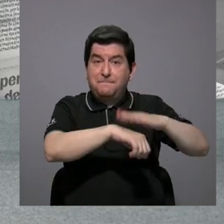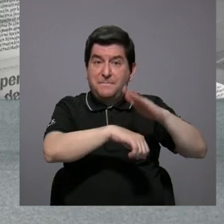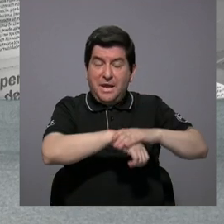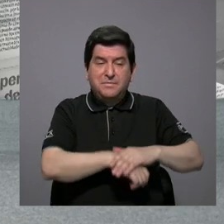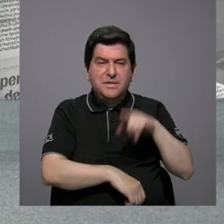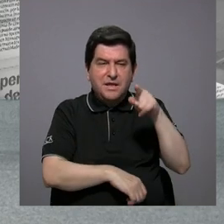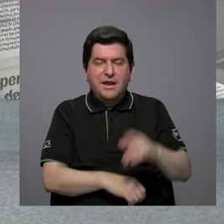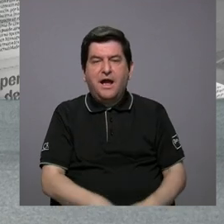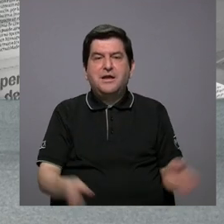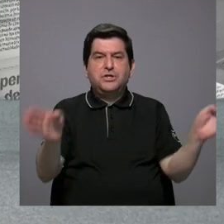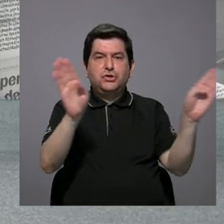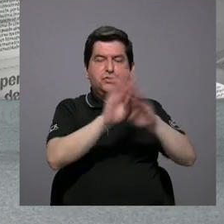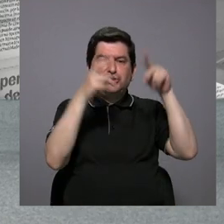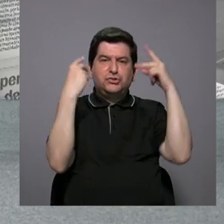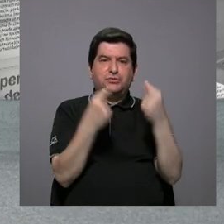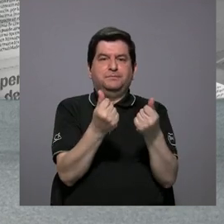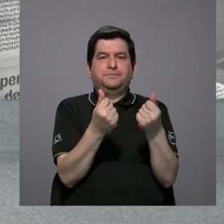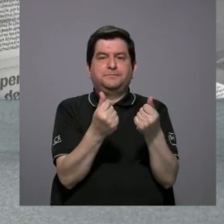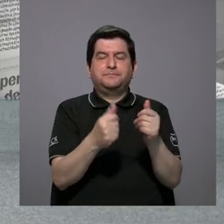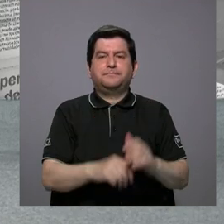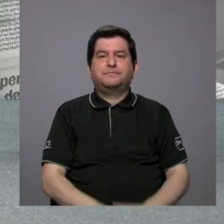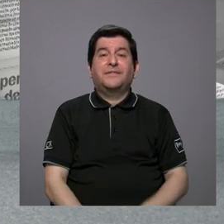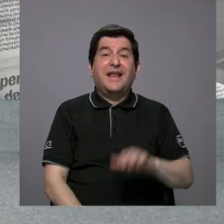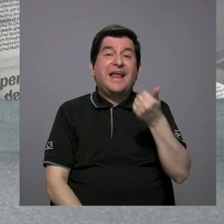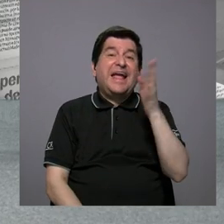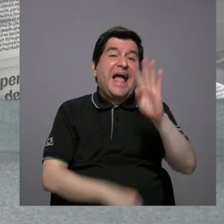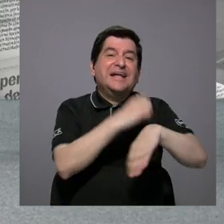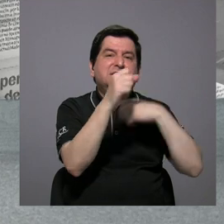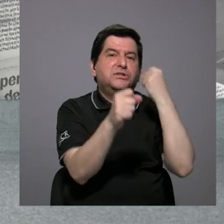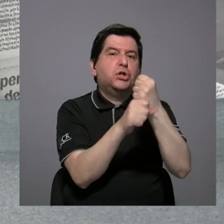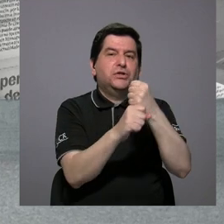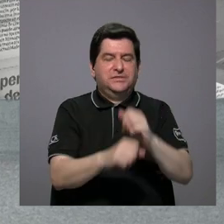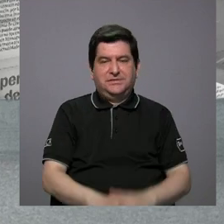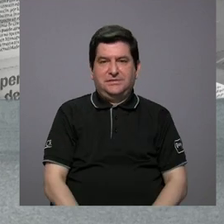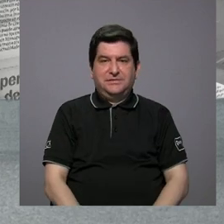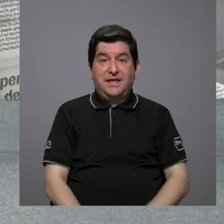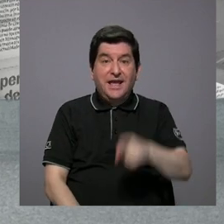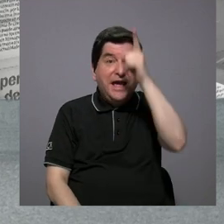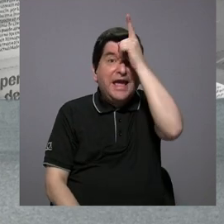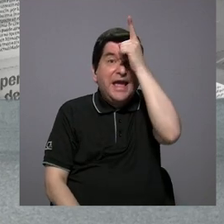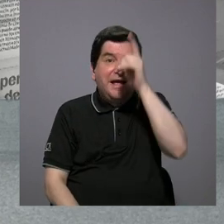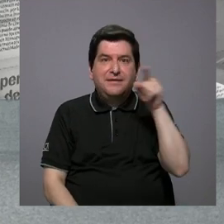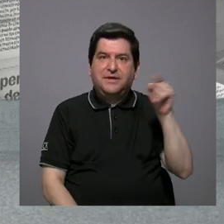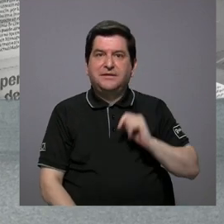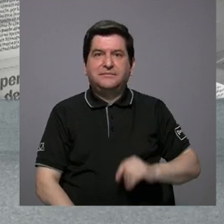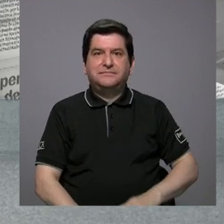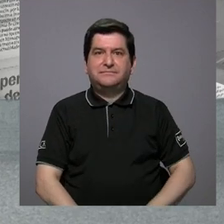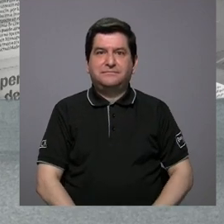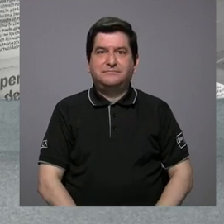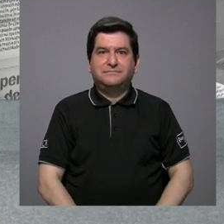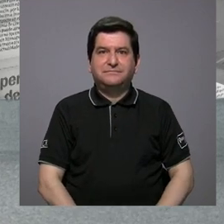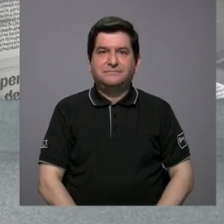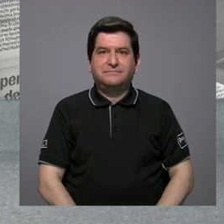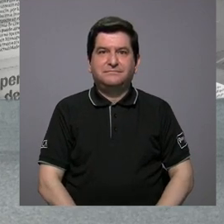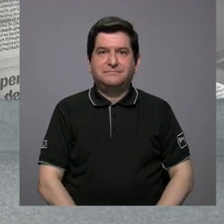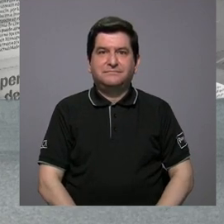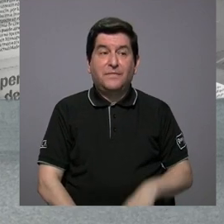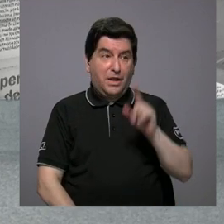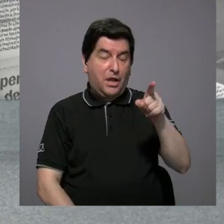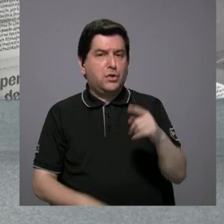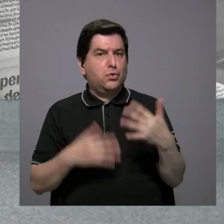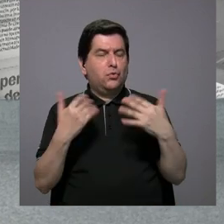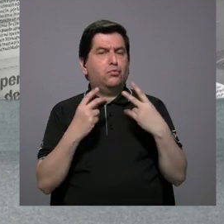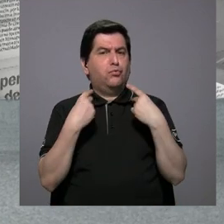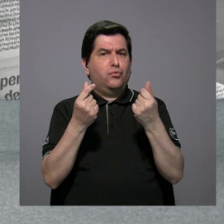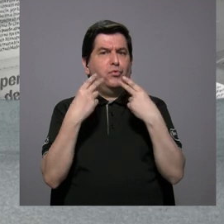se les pudiera cerrar inmediatamente. 14 años estuvieron. Los alemanes, ¿verdad? Que son mucho